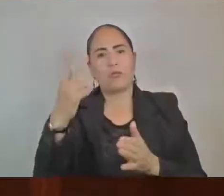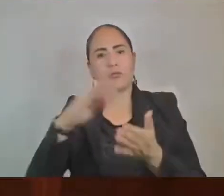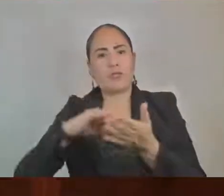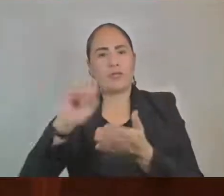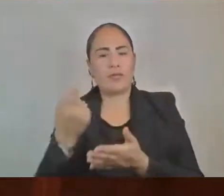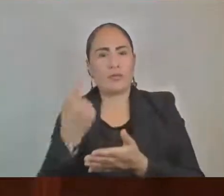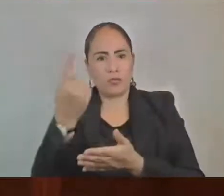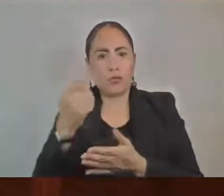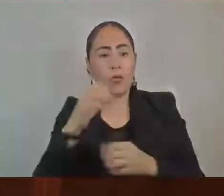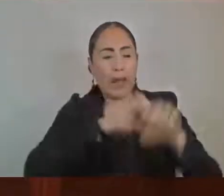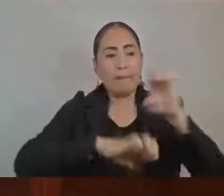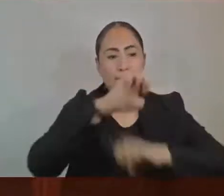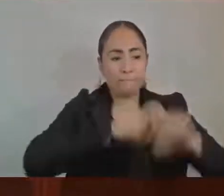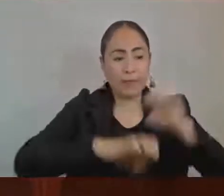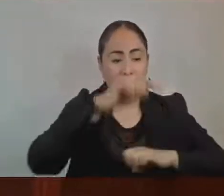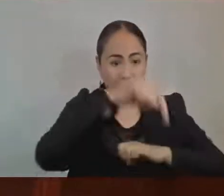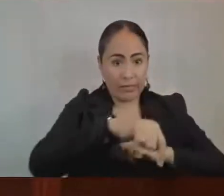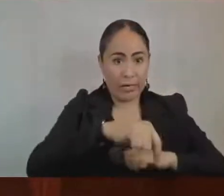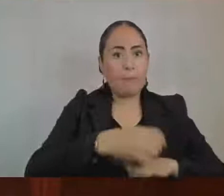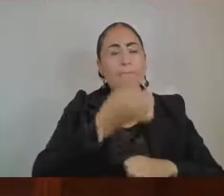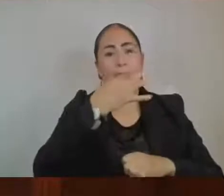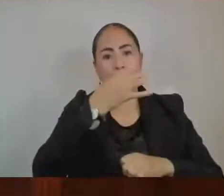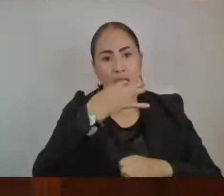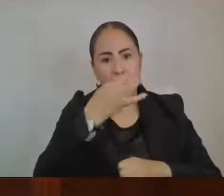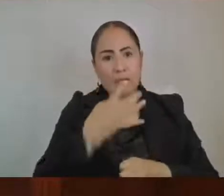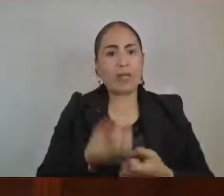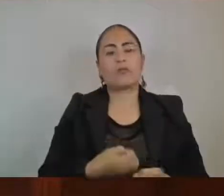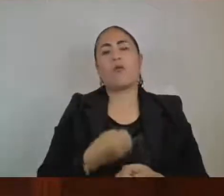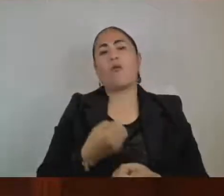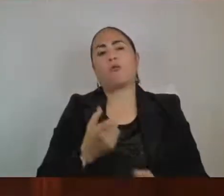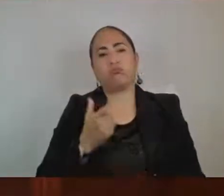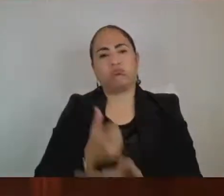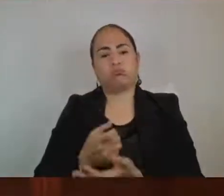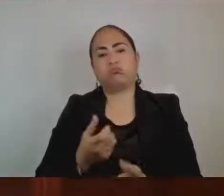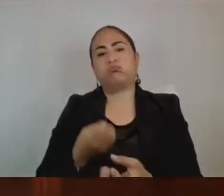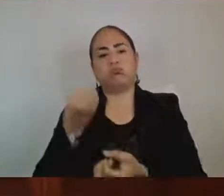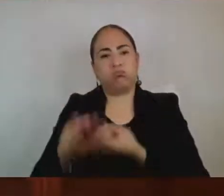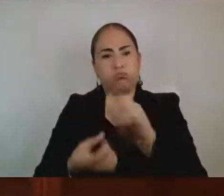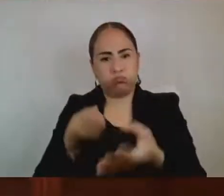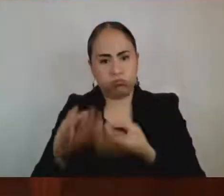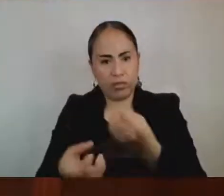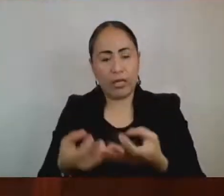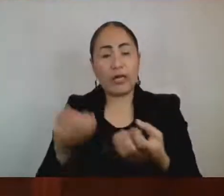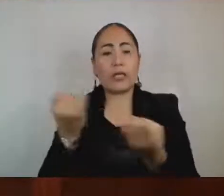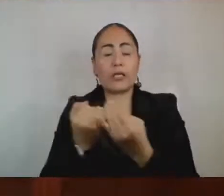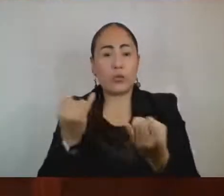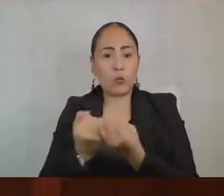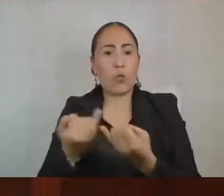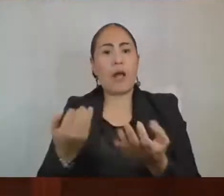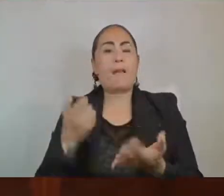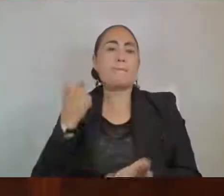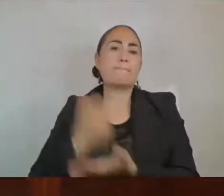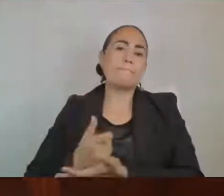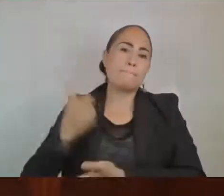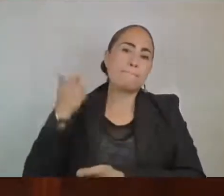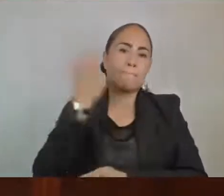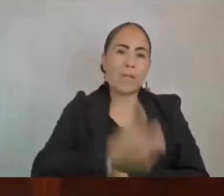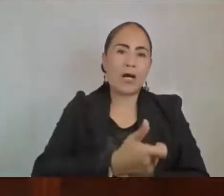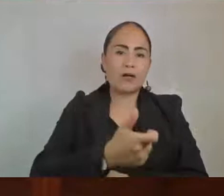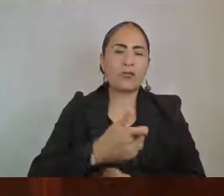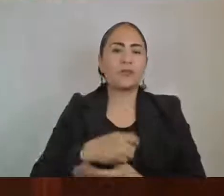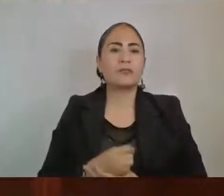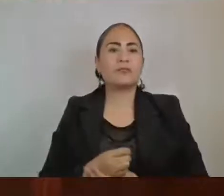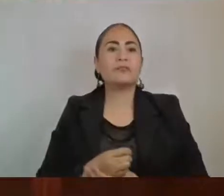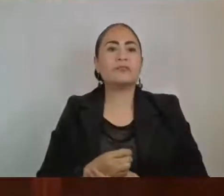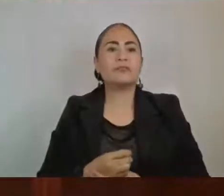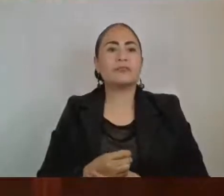medicamentos. Y cuatro, acerca de los pagos que se han venido realizando a favor del Organismo Auxiliar de Seguridad Social del Ejecutivo